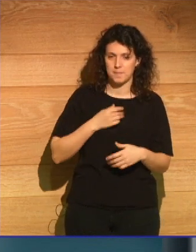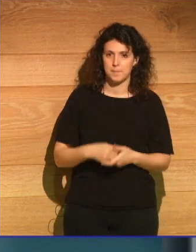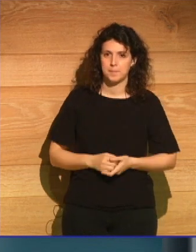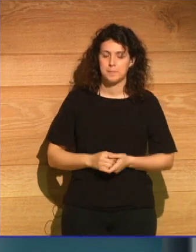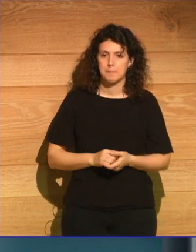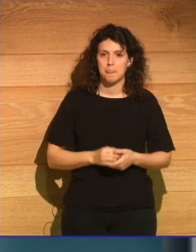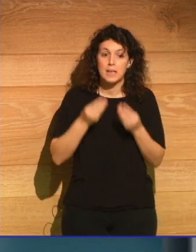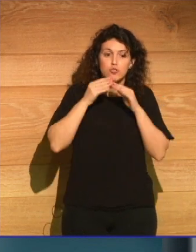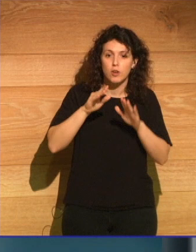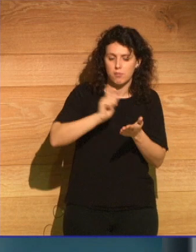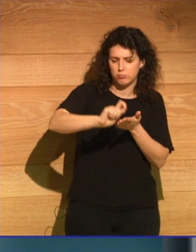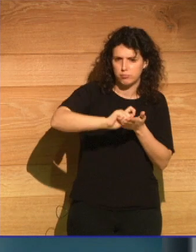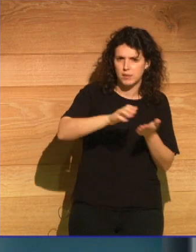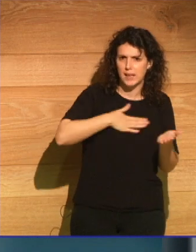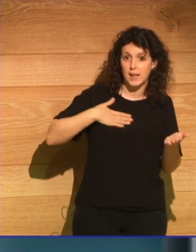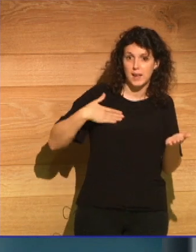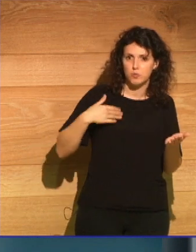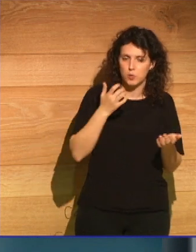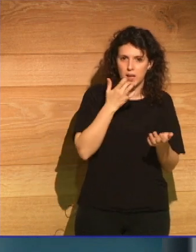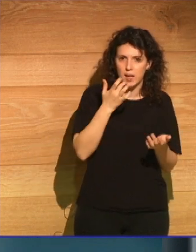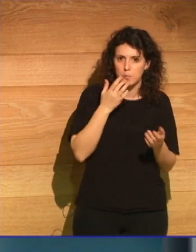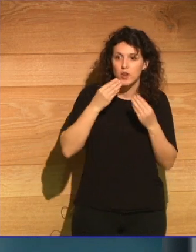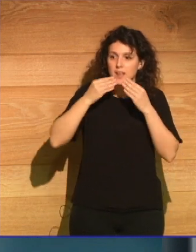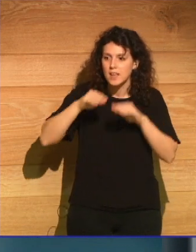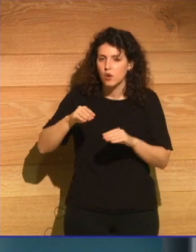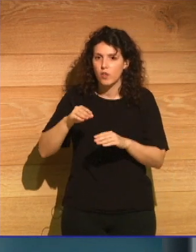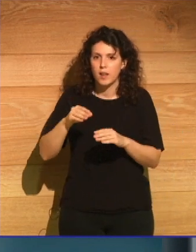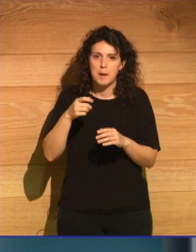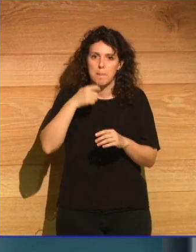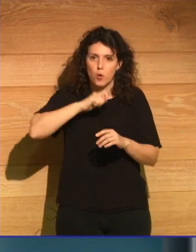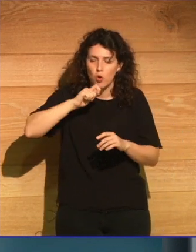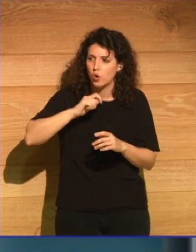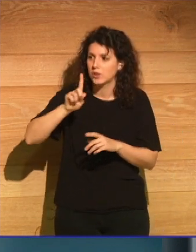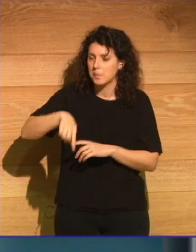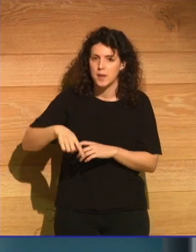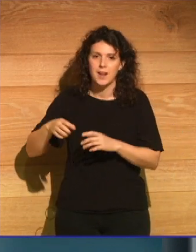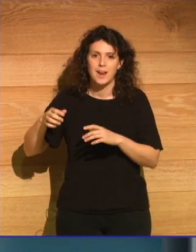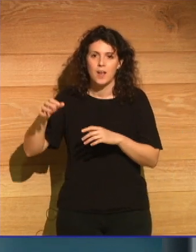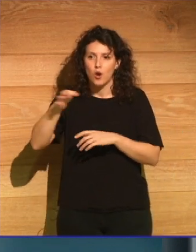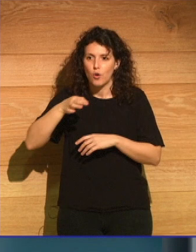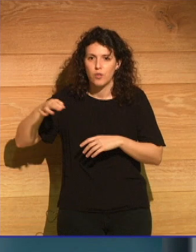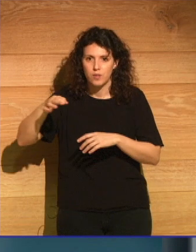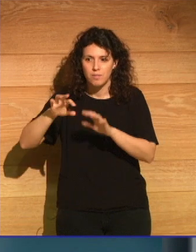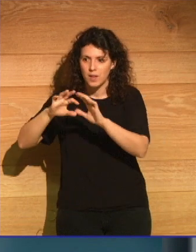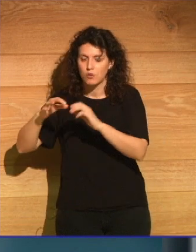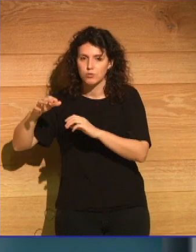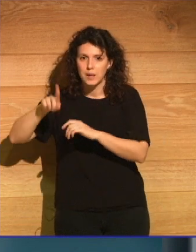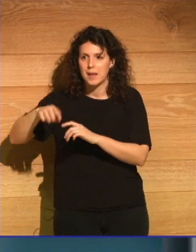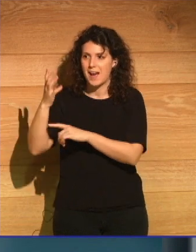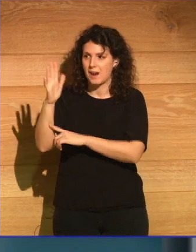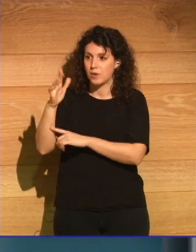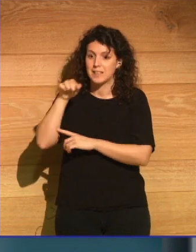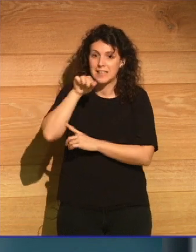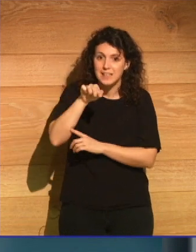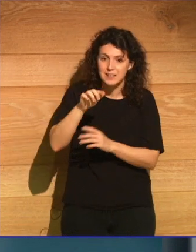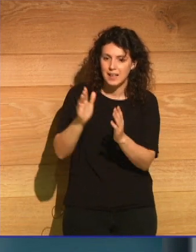queremos escribir en el hielo del polo, en las selvas, en los océanos y en los árboles? Este es el